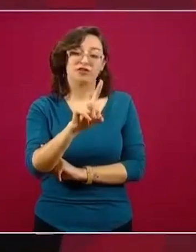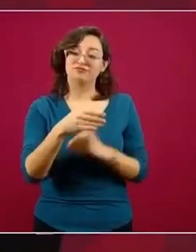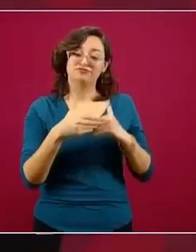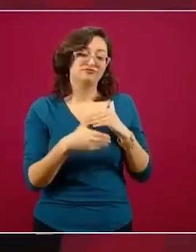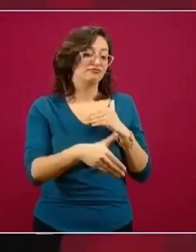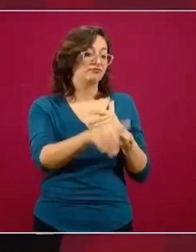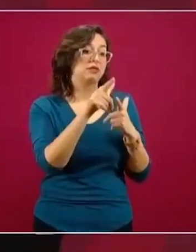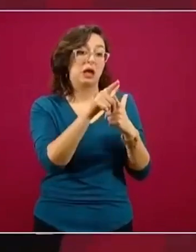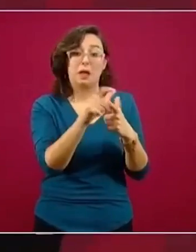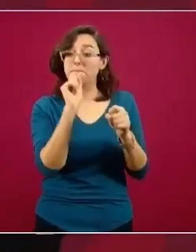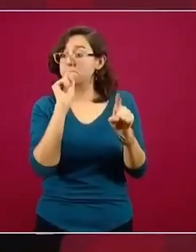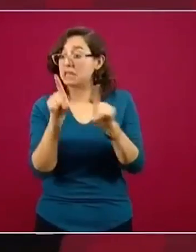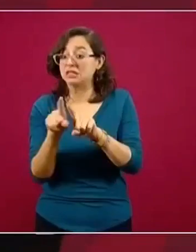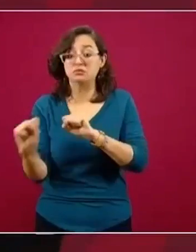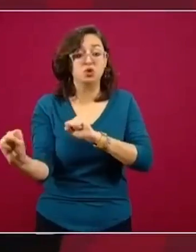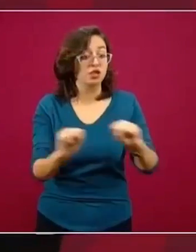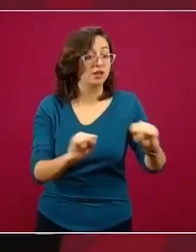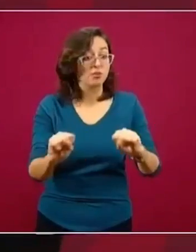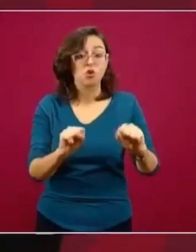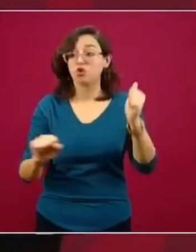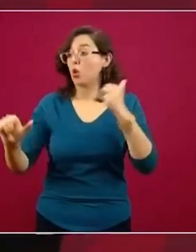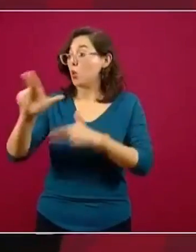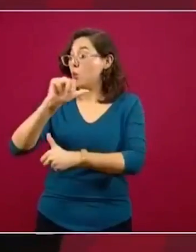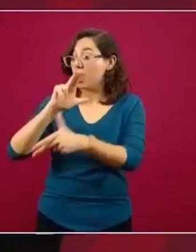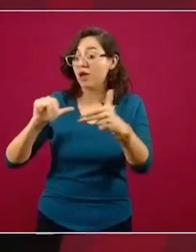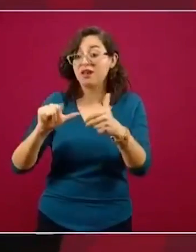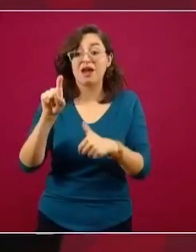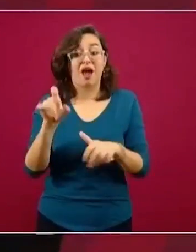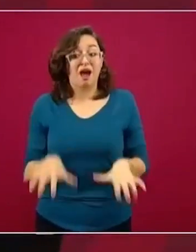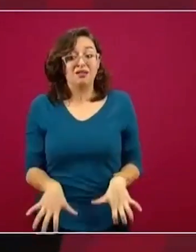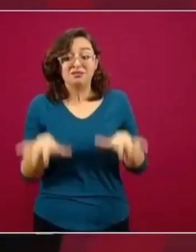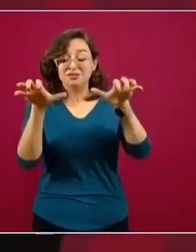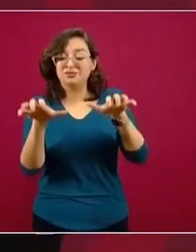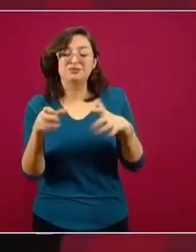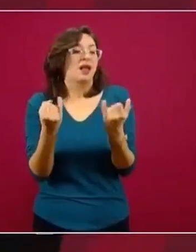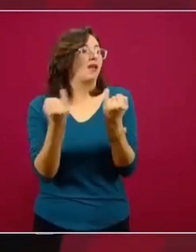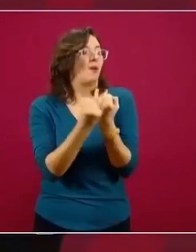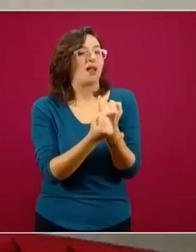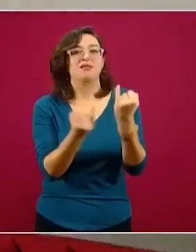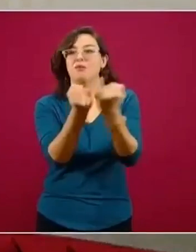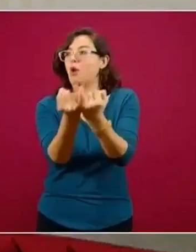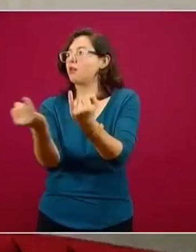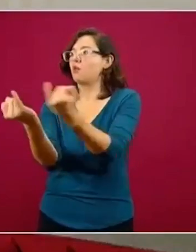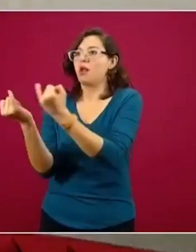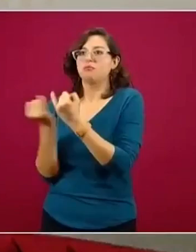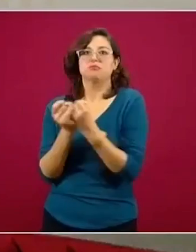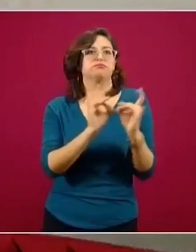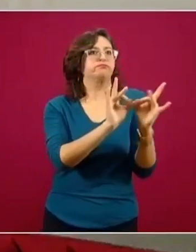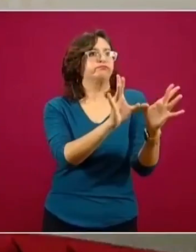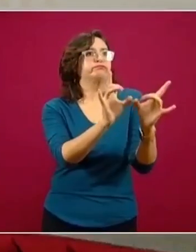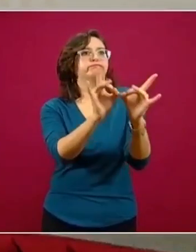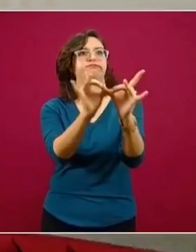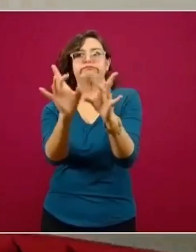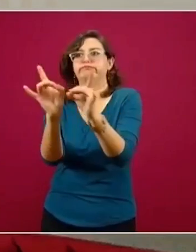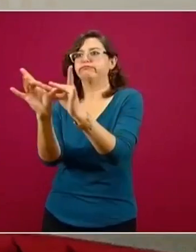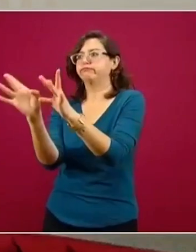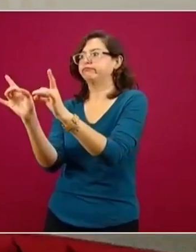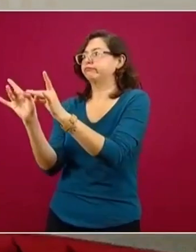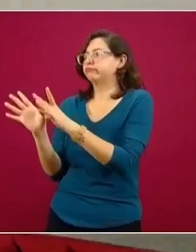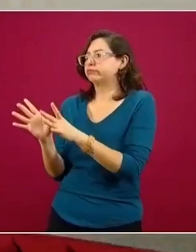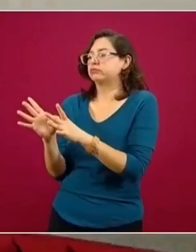como los terremotos, como los huracanes, como las inundaciones, como todas las eventualidades que nos vienen de afuera,